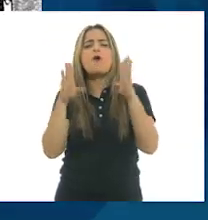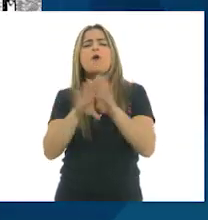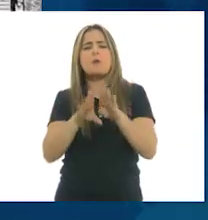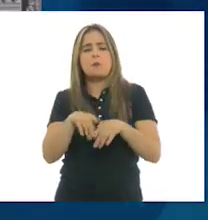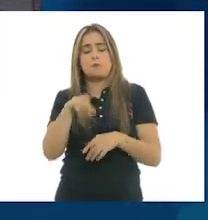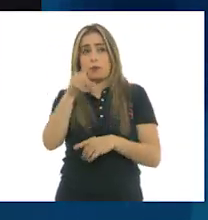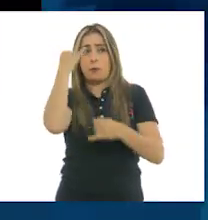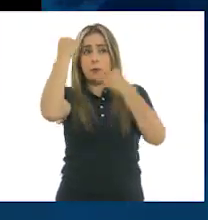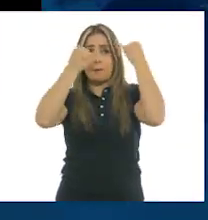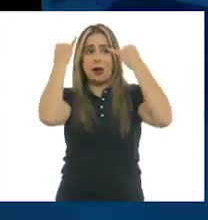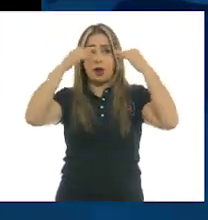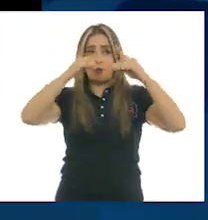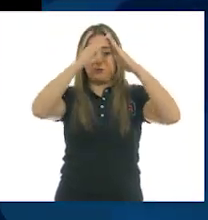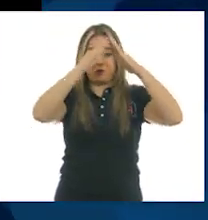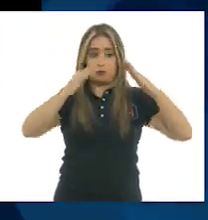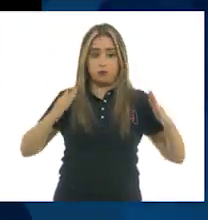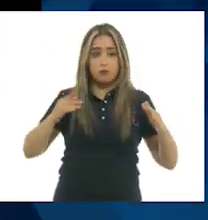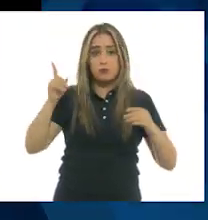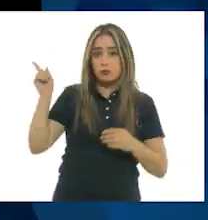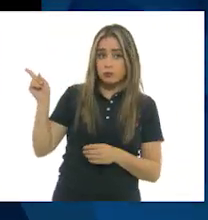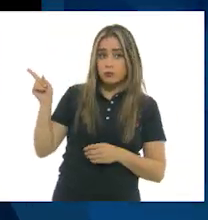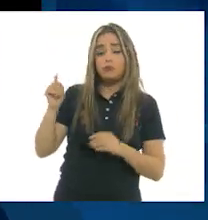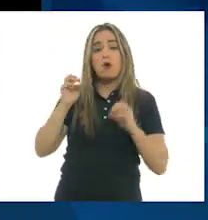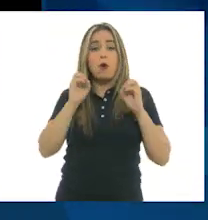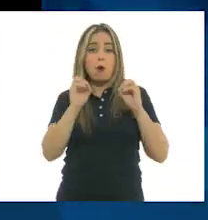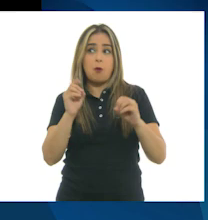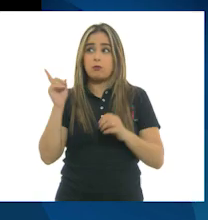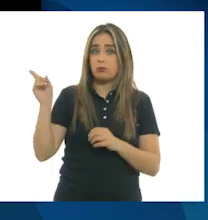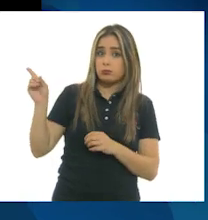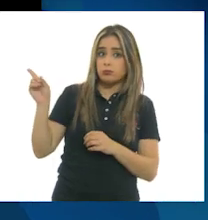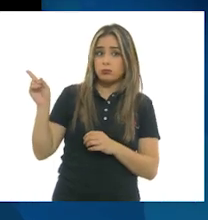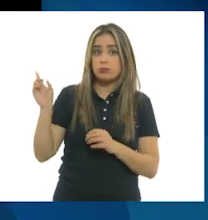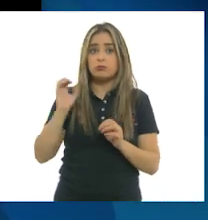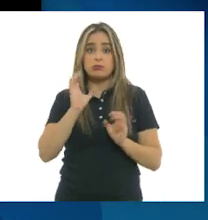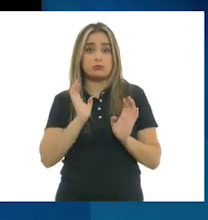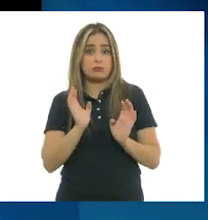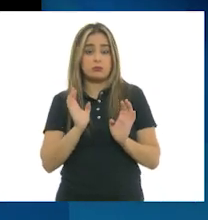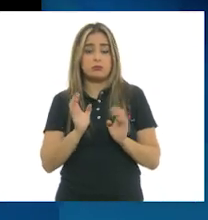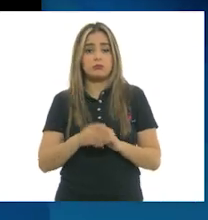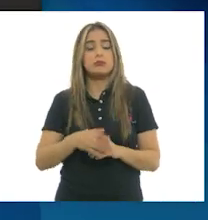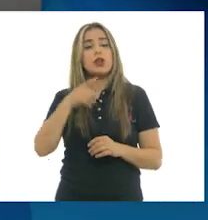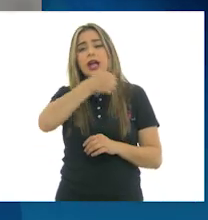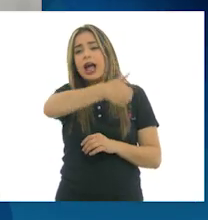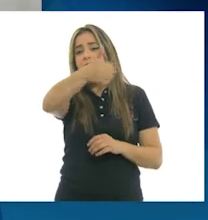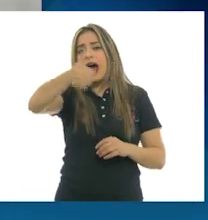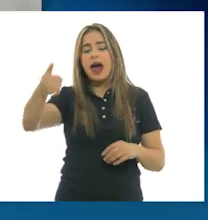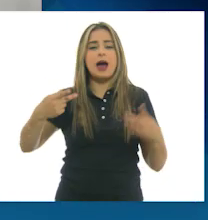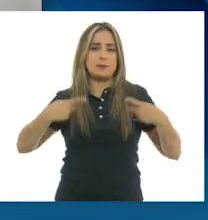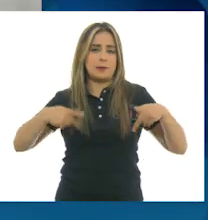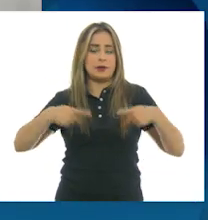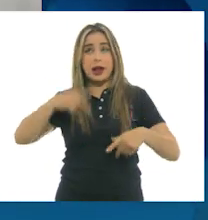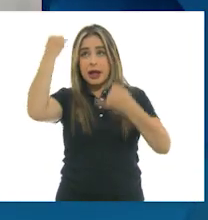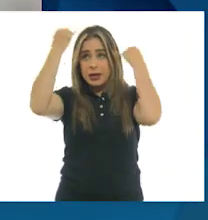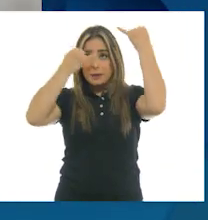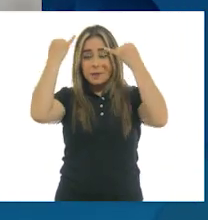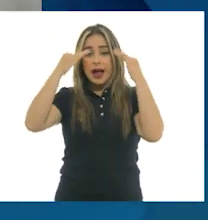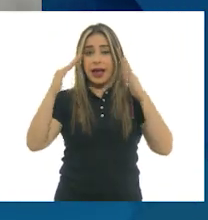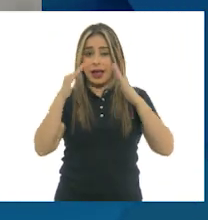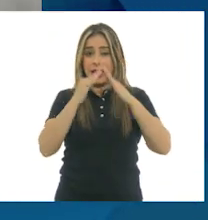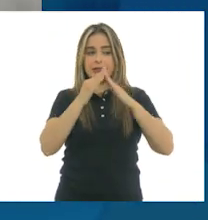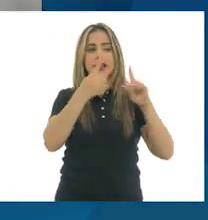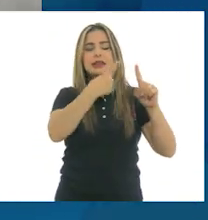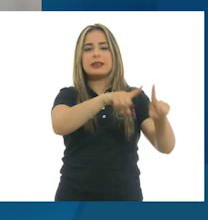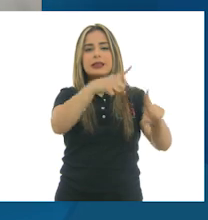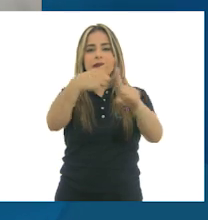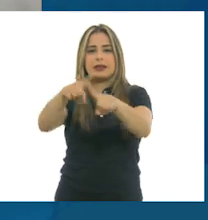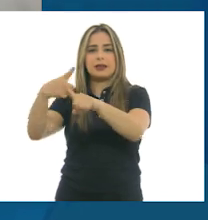esta, o como esta, o hasta podría ser esta. ¿Por qué todos imaginamos casas diferentes? Porque tenemos